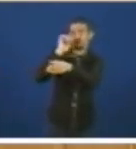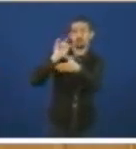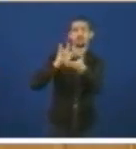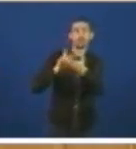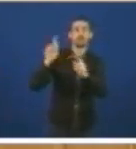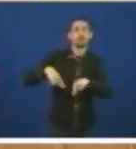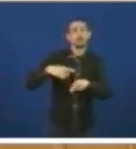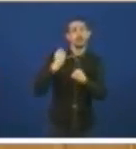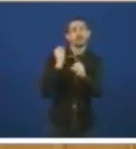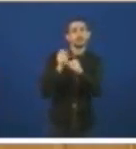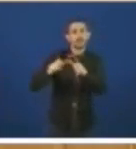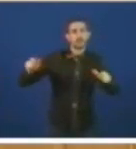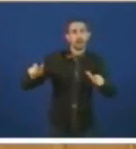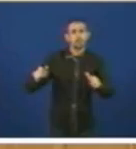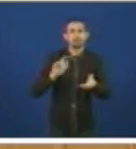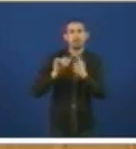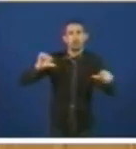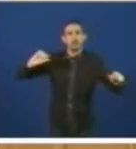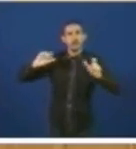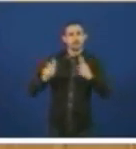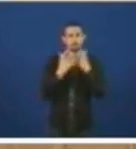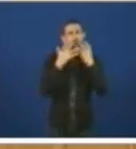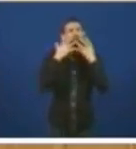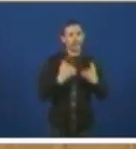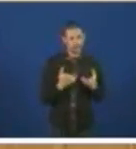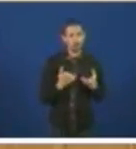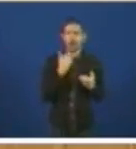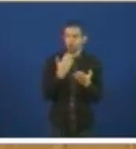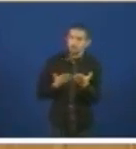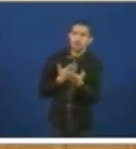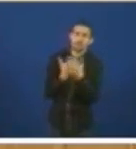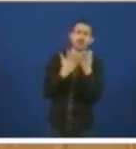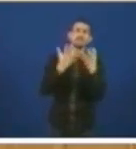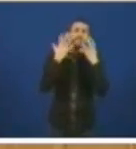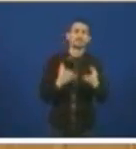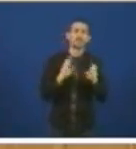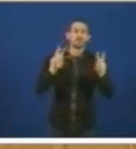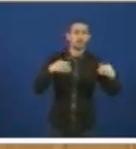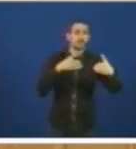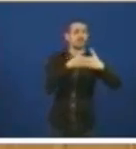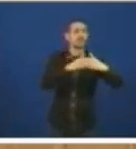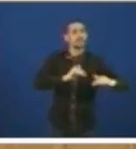alguna reunión seria con alguna proposta ao respecto do Ike Flotante